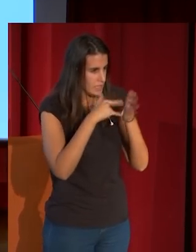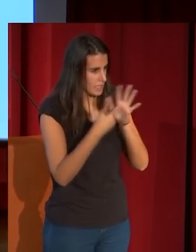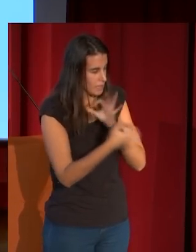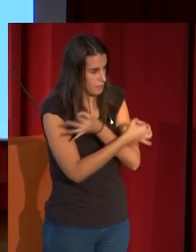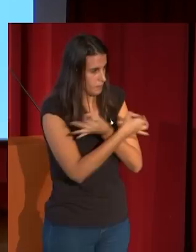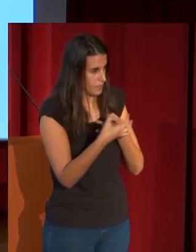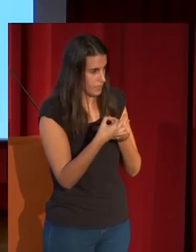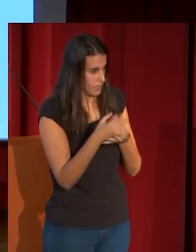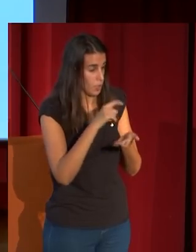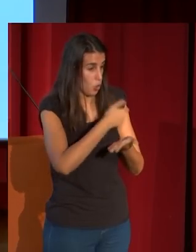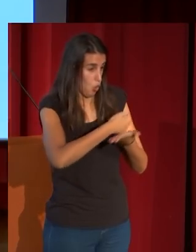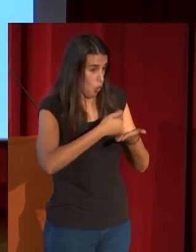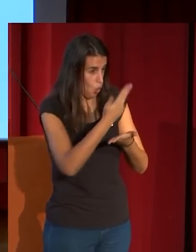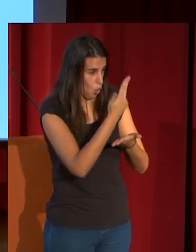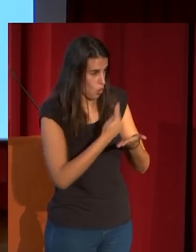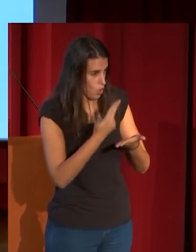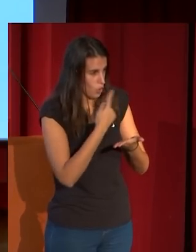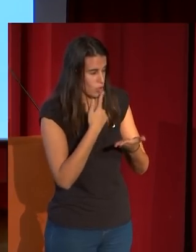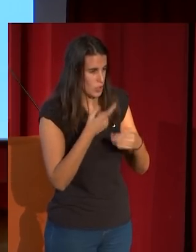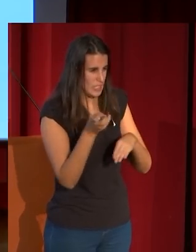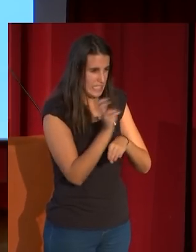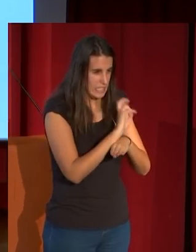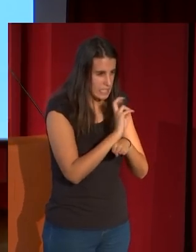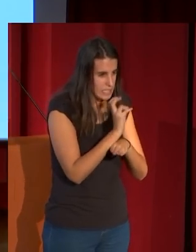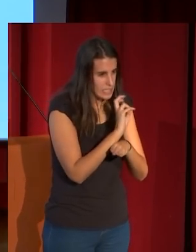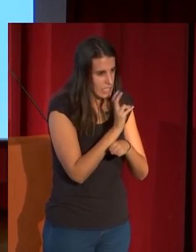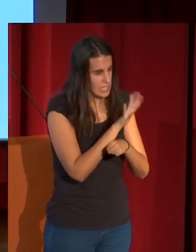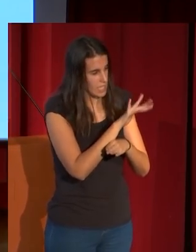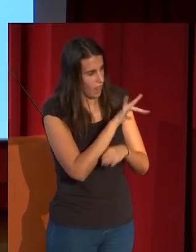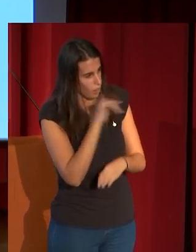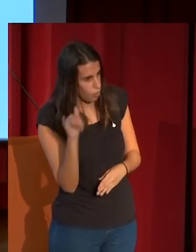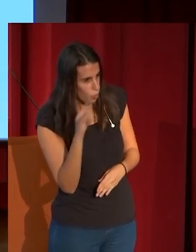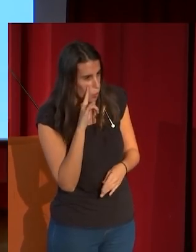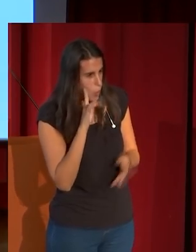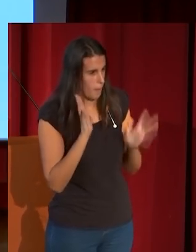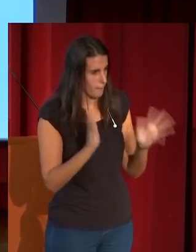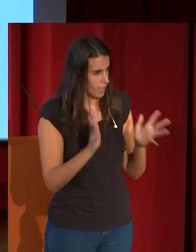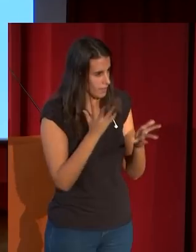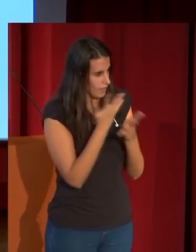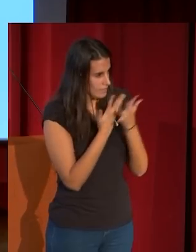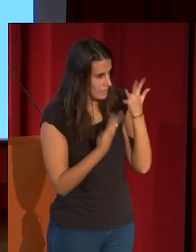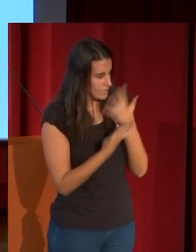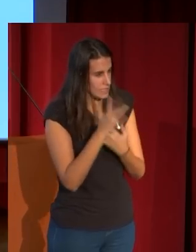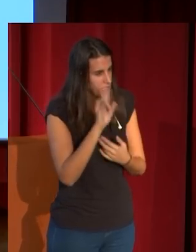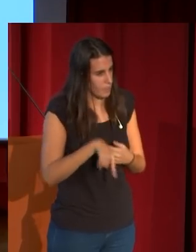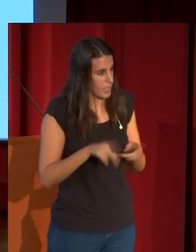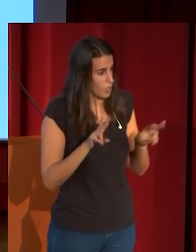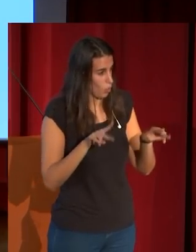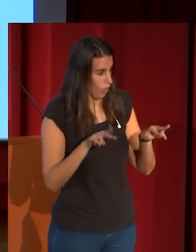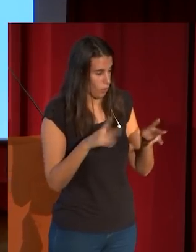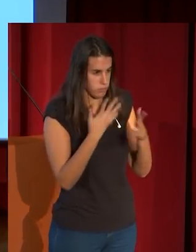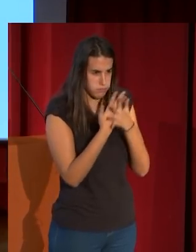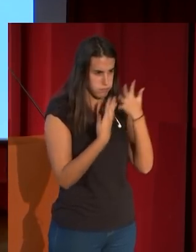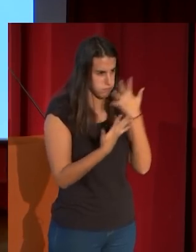óleo en estos tonos grises, azulados, plateados, dorados. Esto es impresionante